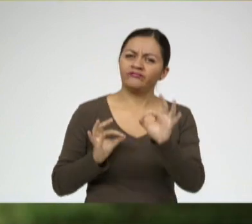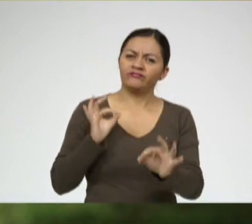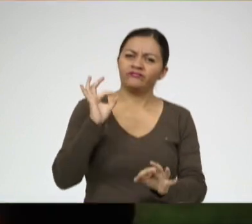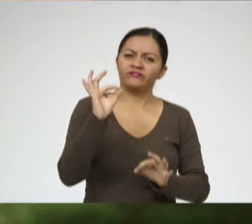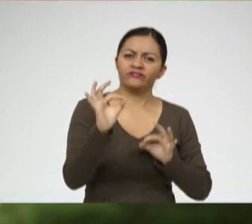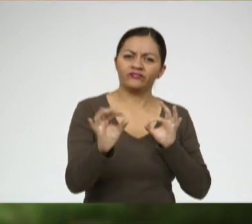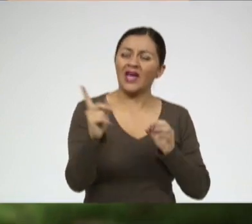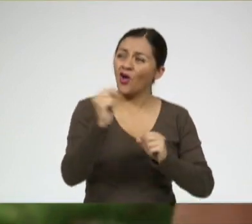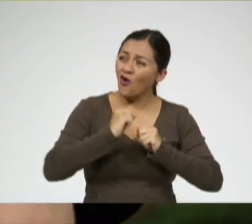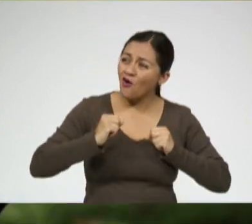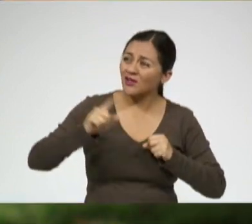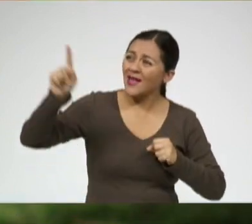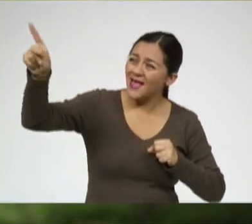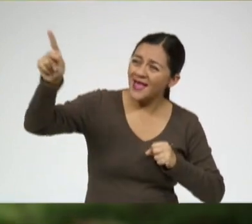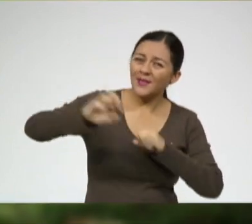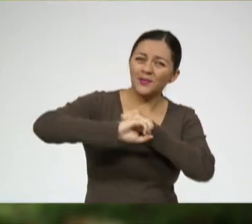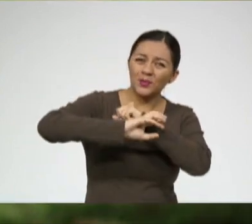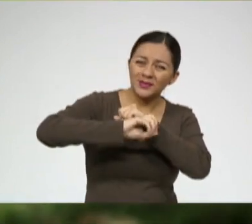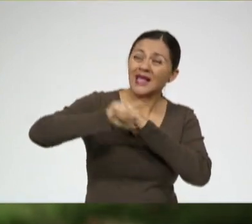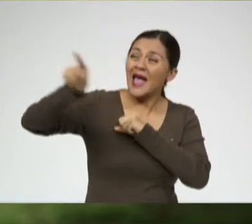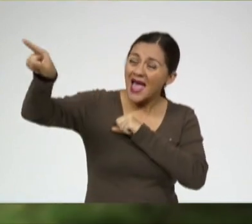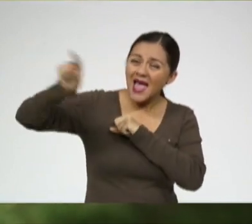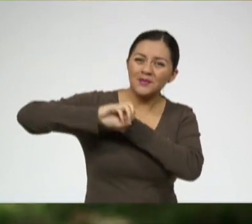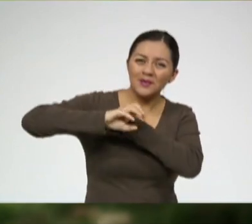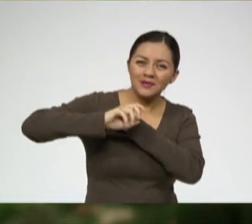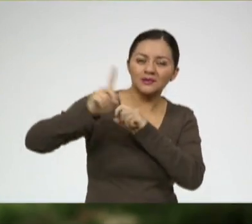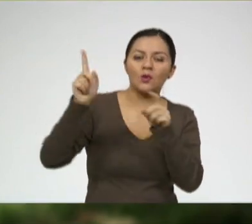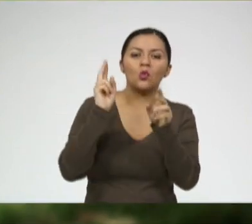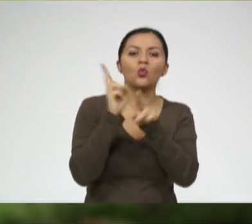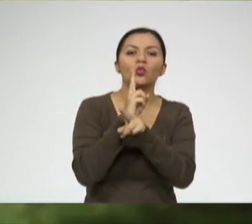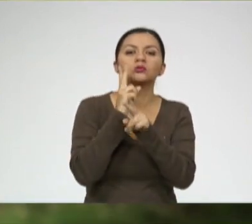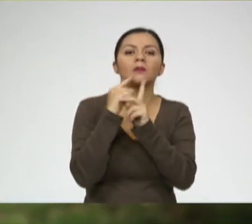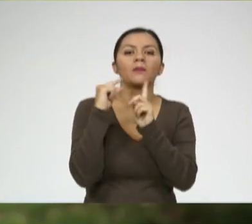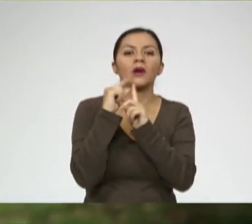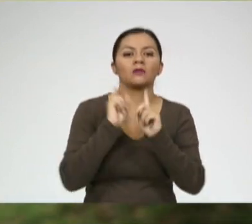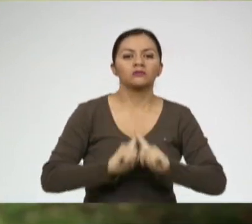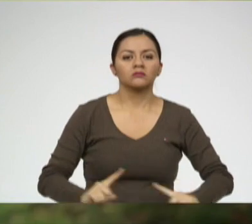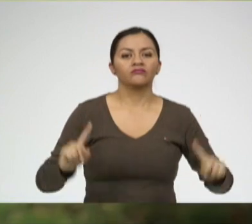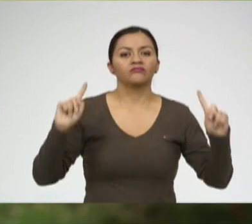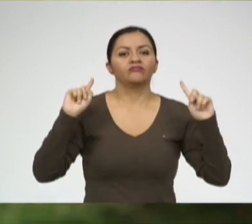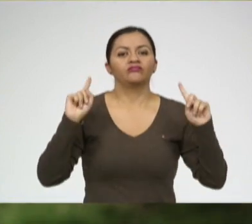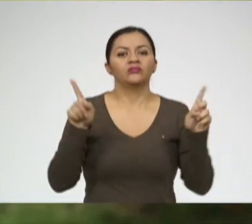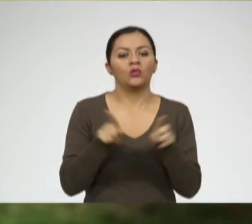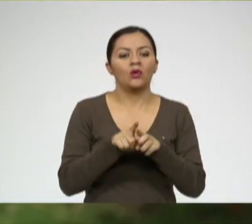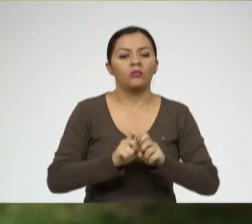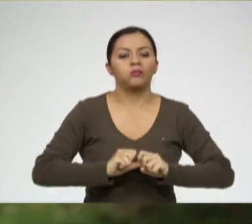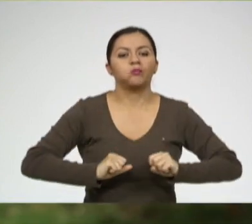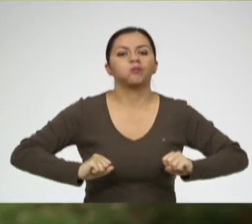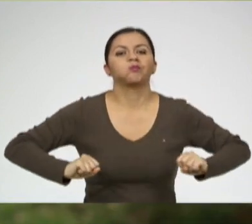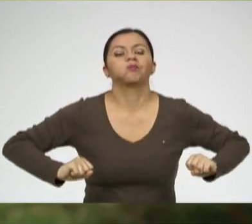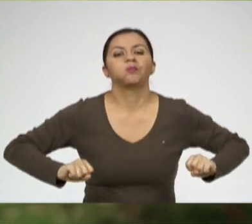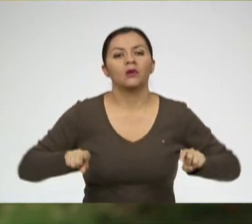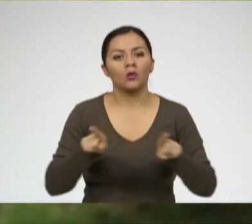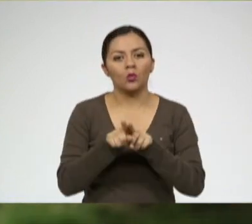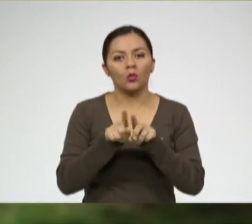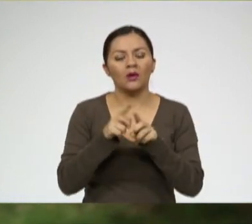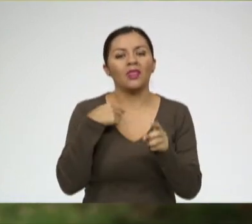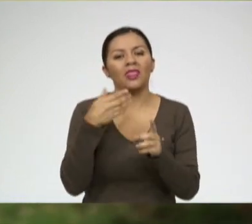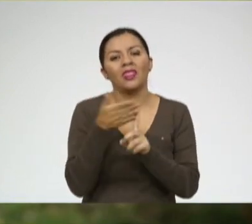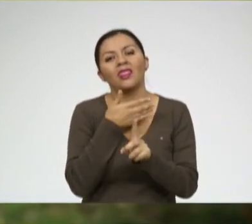que, ah, el gordito de la publicidad, ah, el gordito... Se usaba esa onda de la obesidad para reírse.